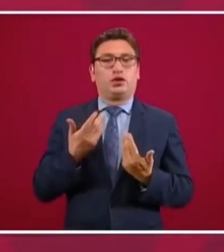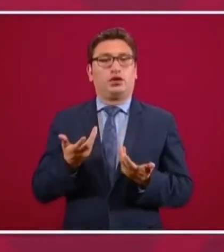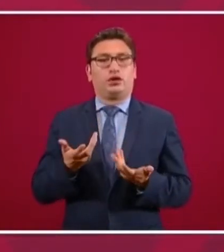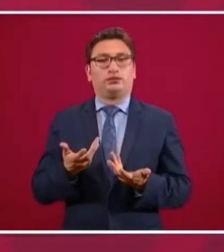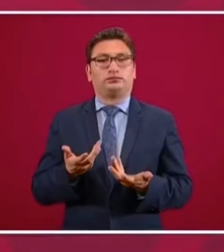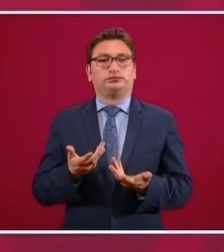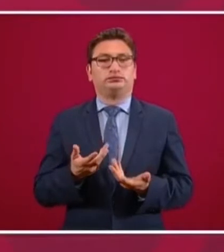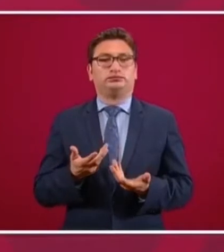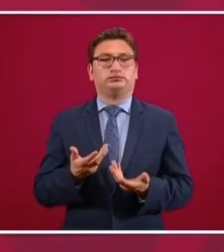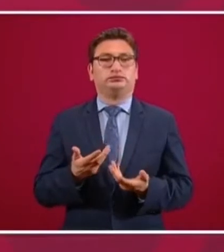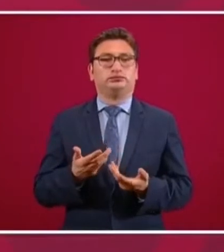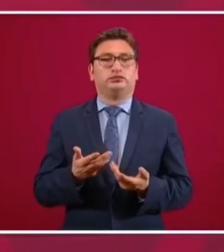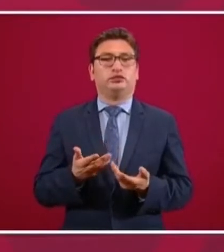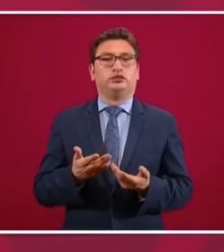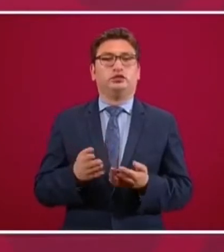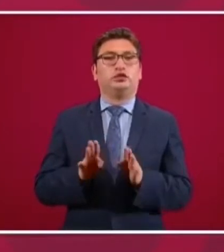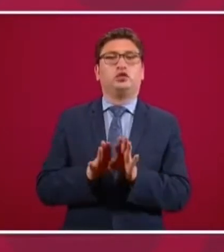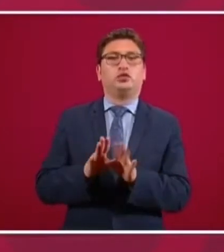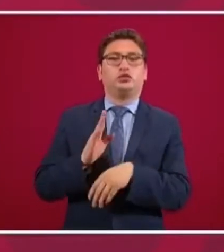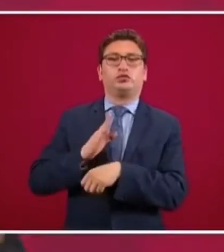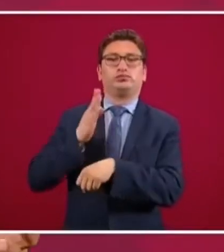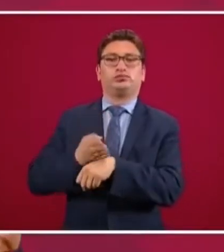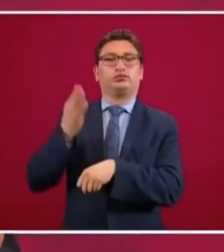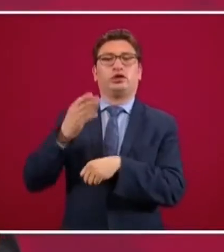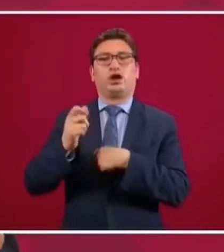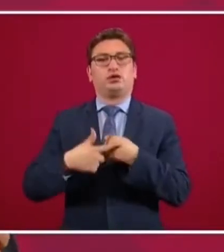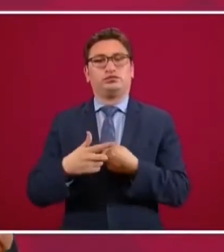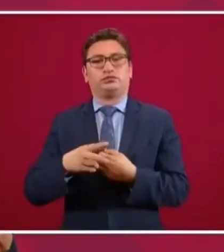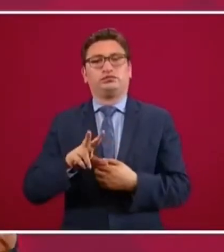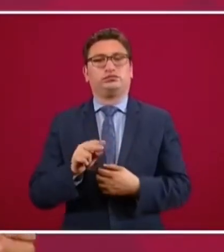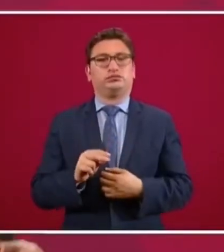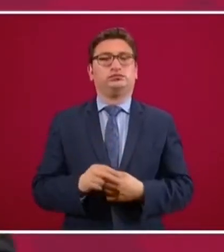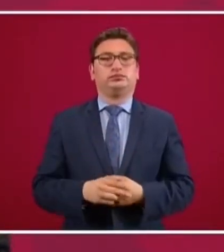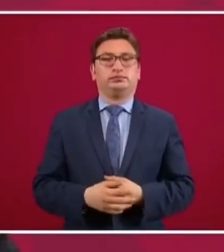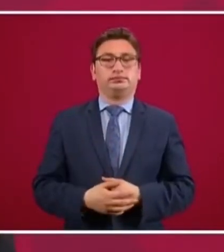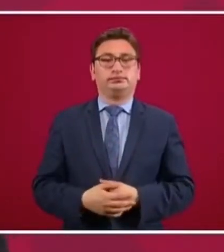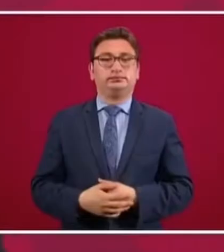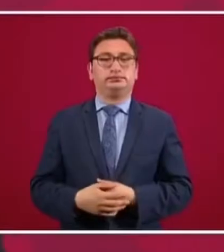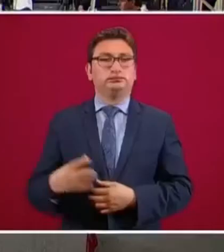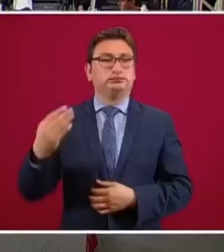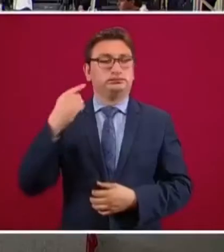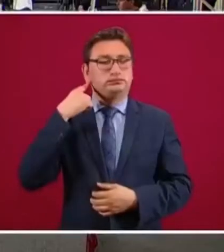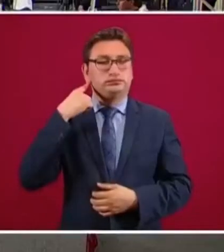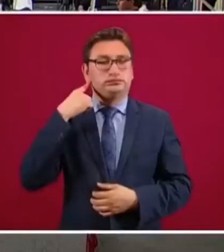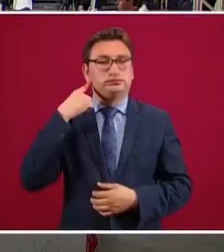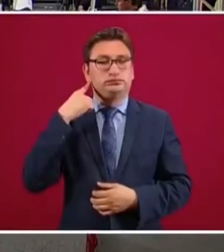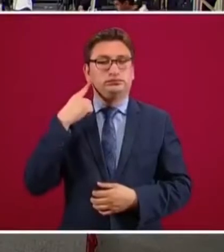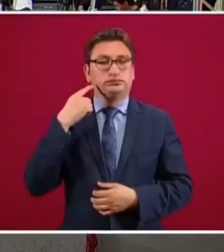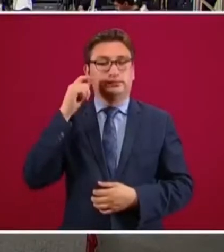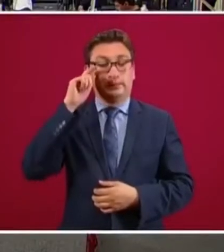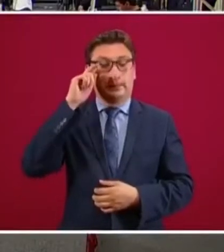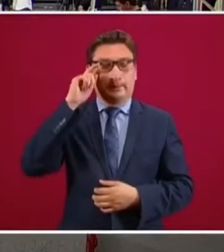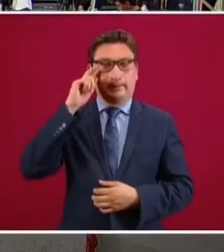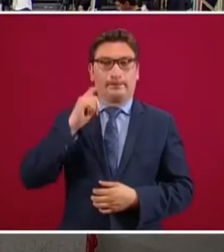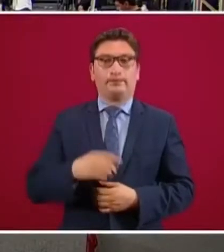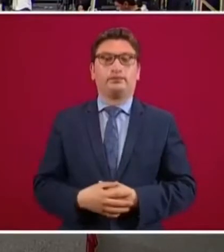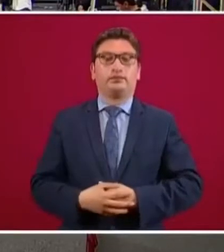sanción. Pequeños comerciantes. ¿Mande? Pequeños comerciantes. Pequeños. Sí,